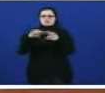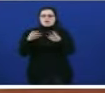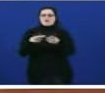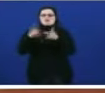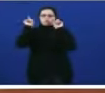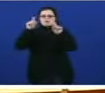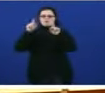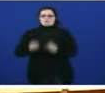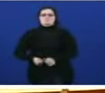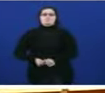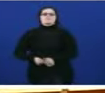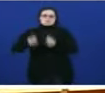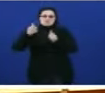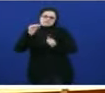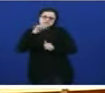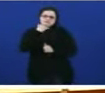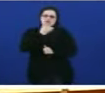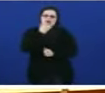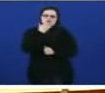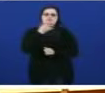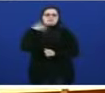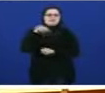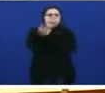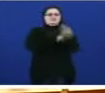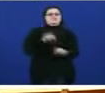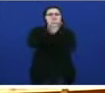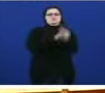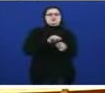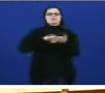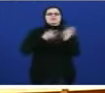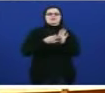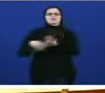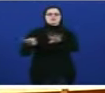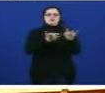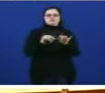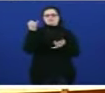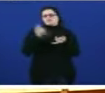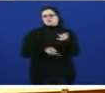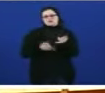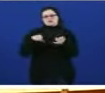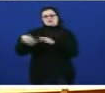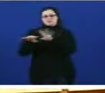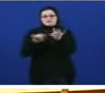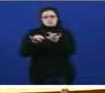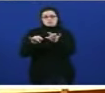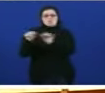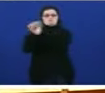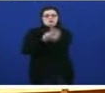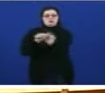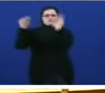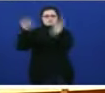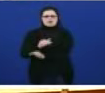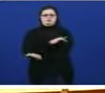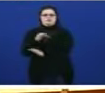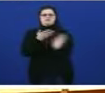recursos que hai un ano prometeu defender e planificar o territorio máis xoxe no seu territorio señoría está menos protegido e